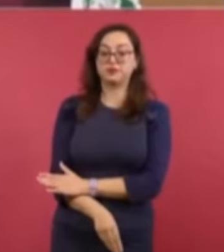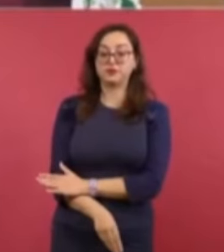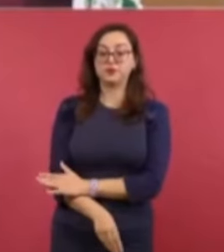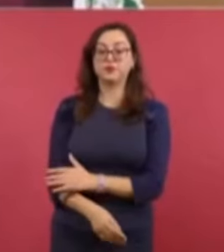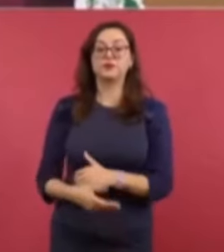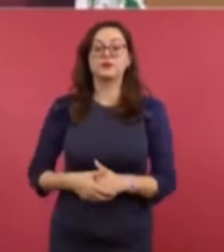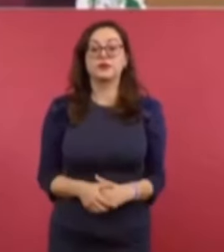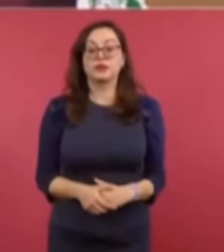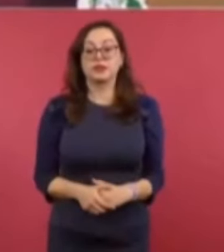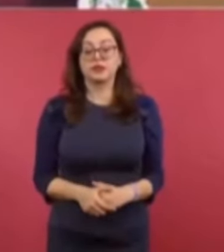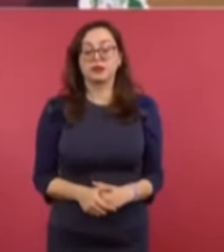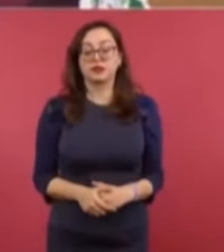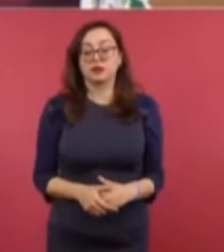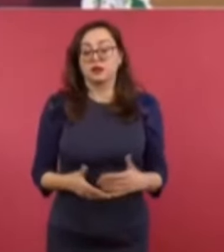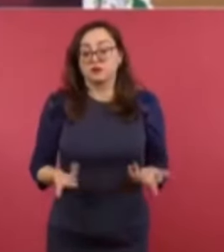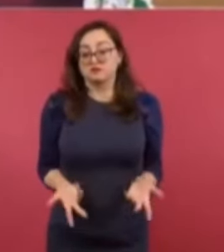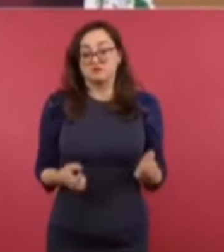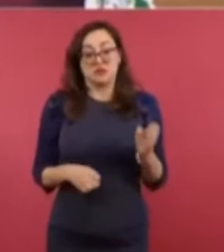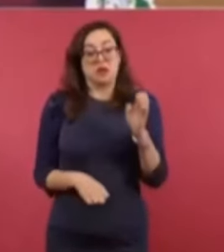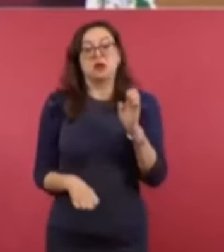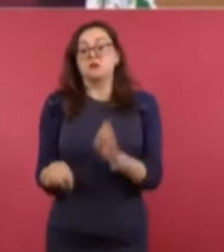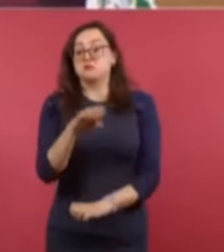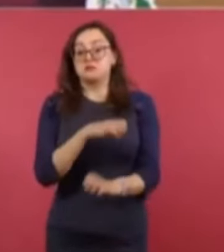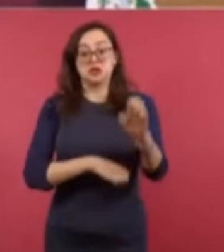destruyeron, desaparecieron la empresa.